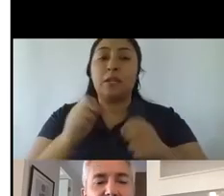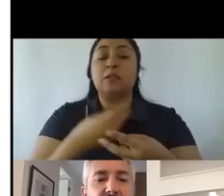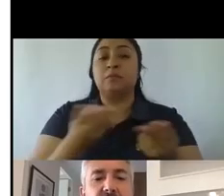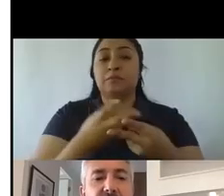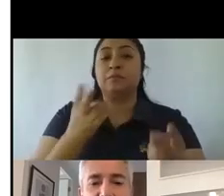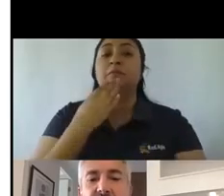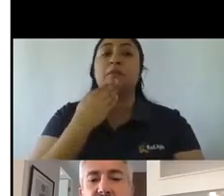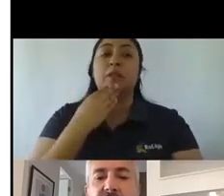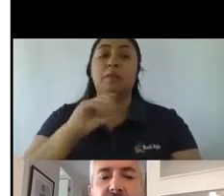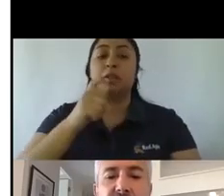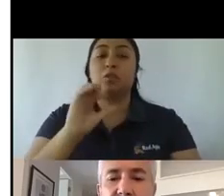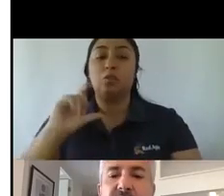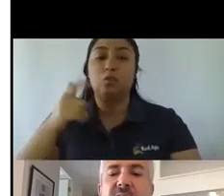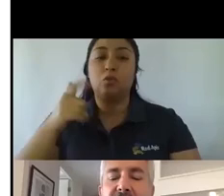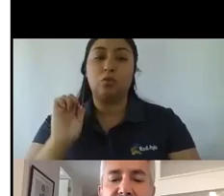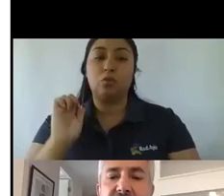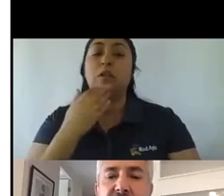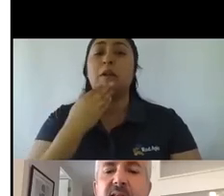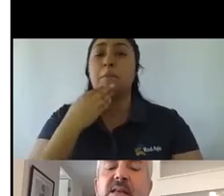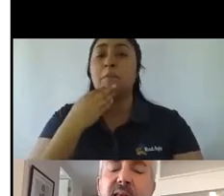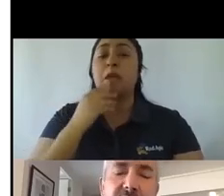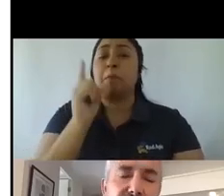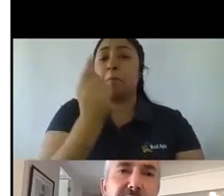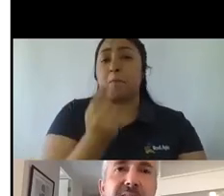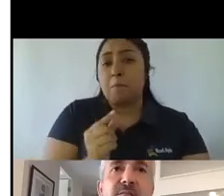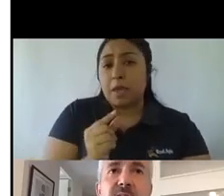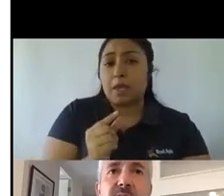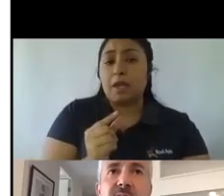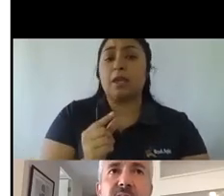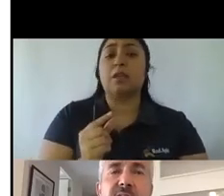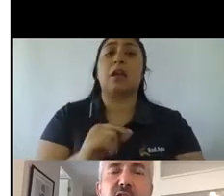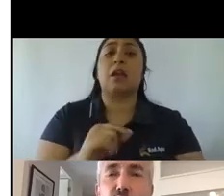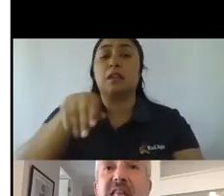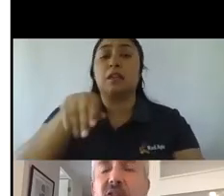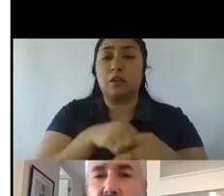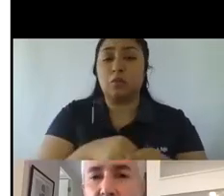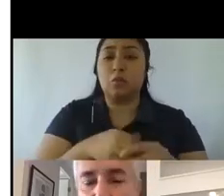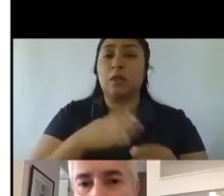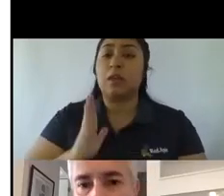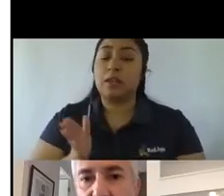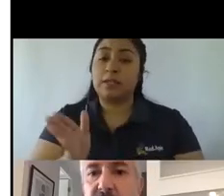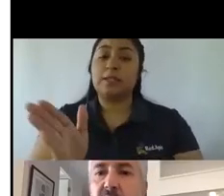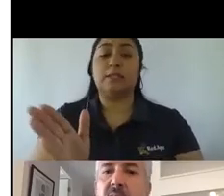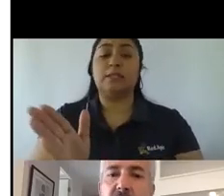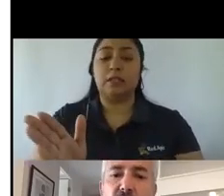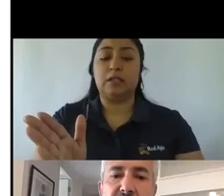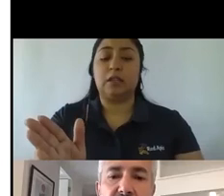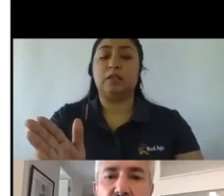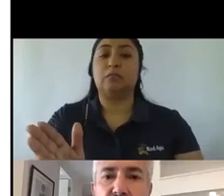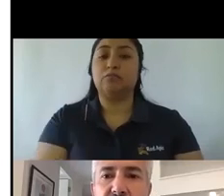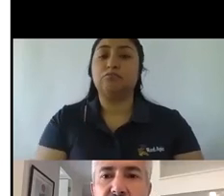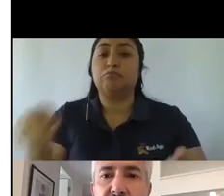agencias digitales chiquititas que pertenecen y que están permanentemente nutriendo, por así decir, la